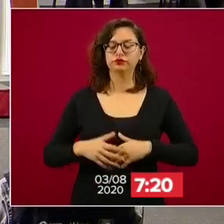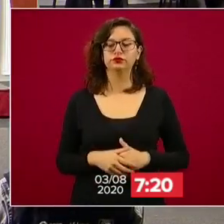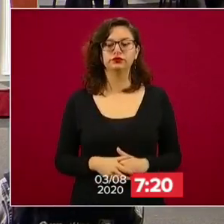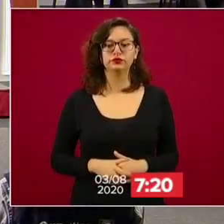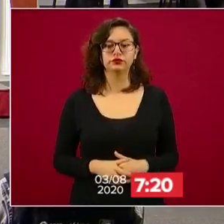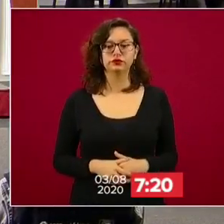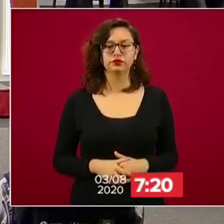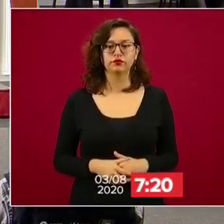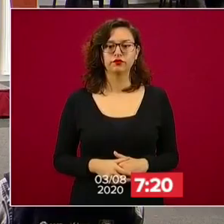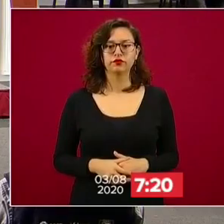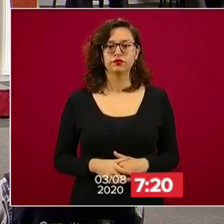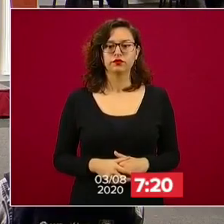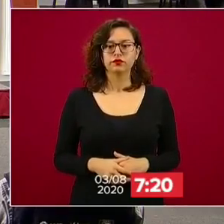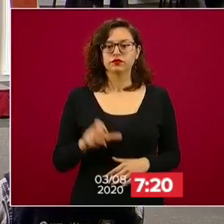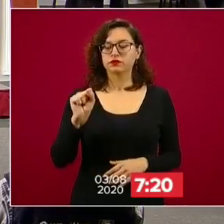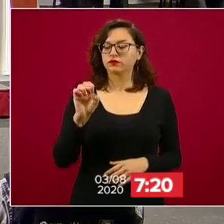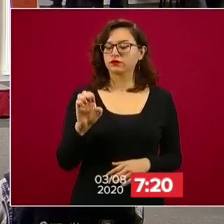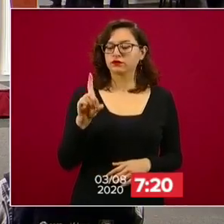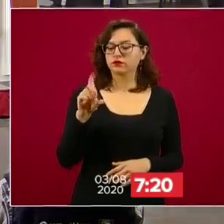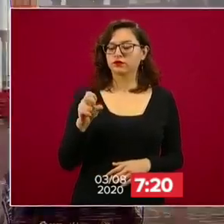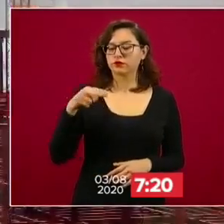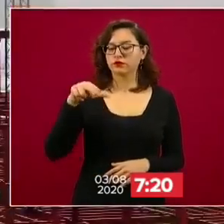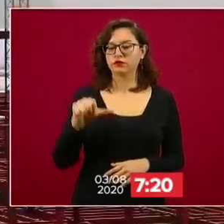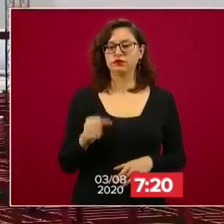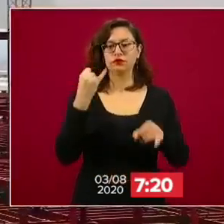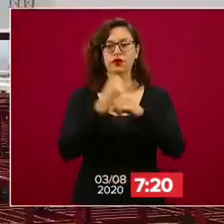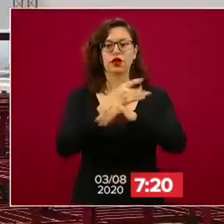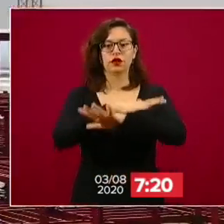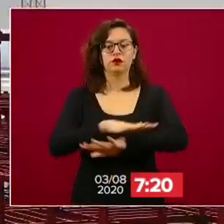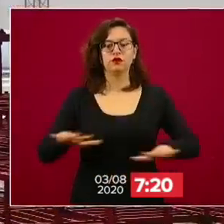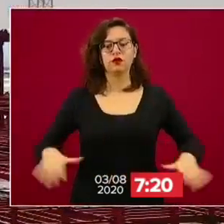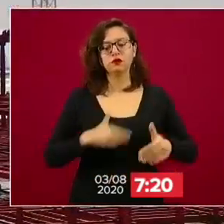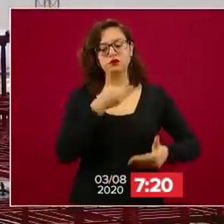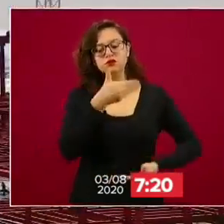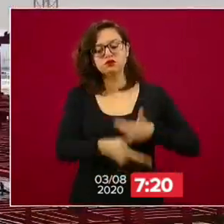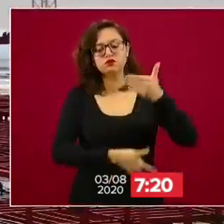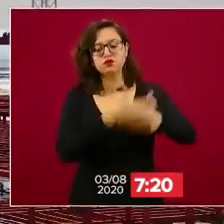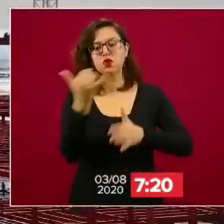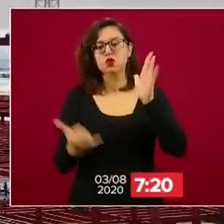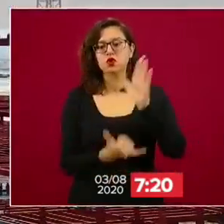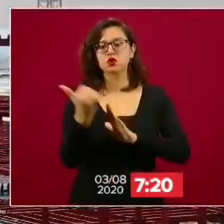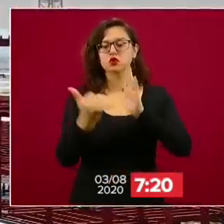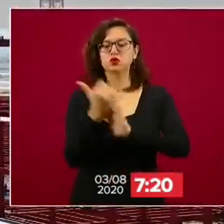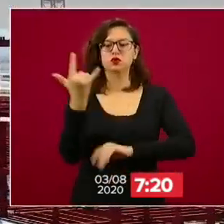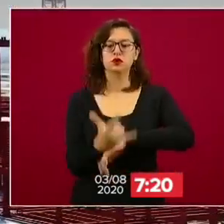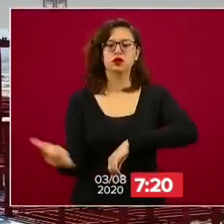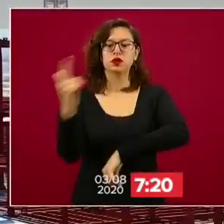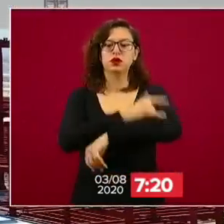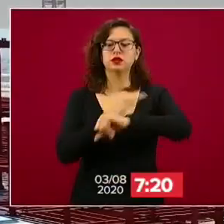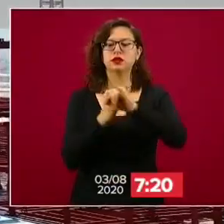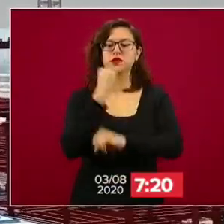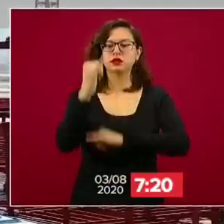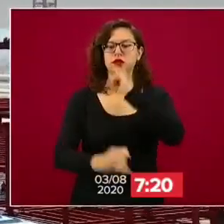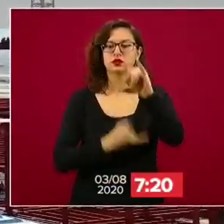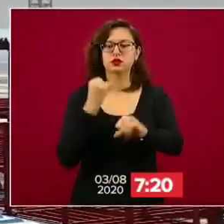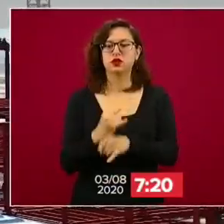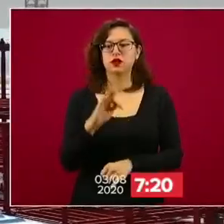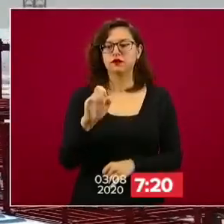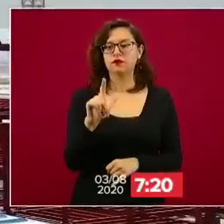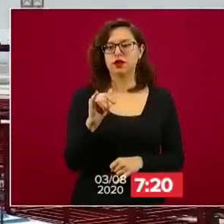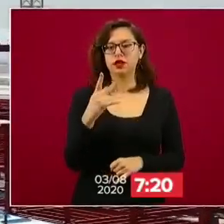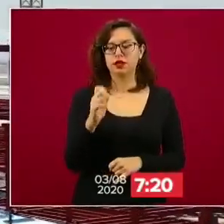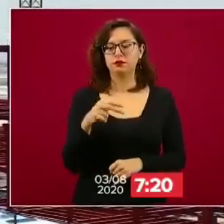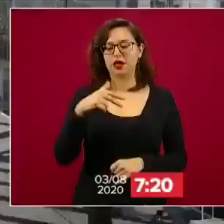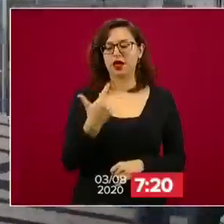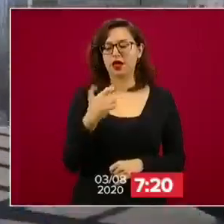La Secretaría de la Defensa Nacional informa los avances en la construcción del Aeropuerto Internacional Felipe Ángeles al 3 de agosto de